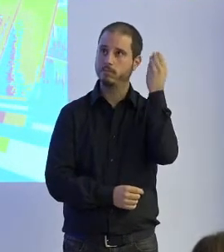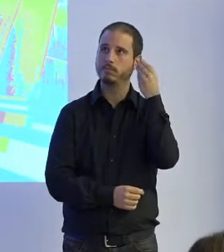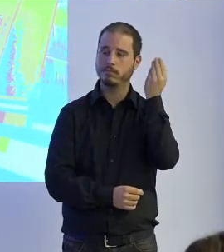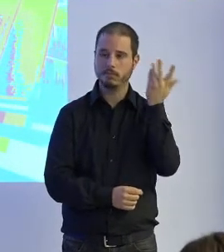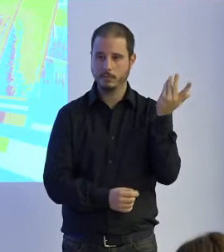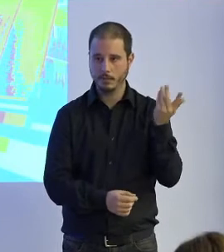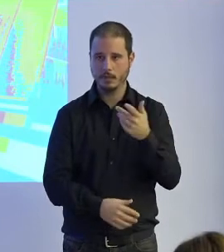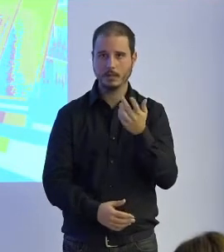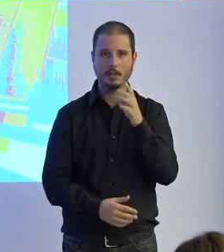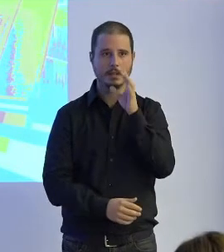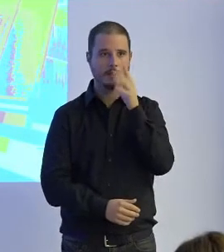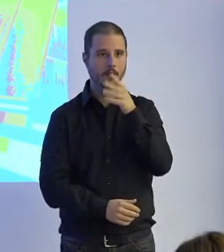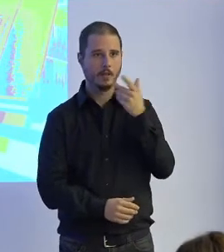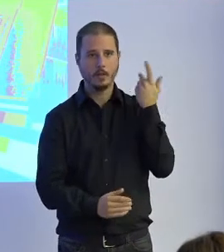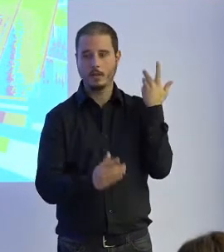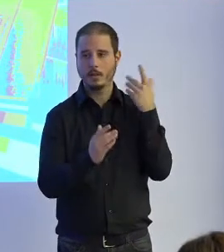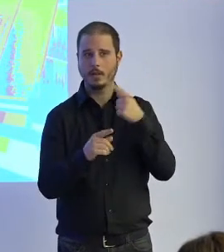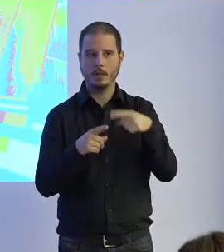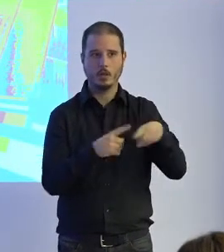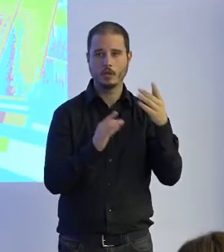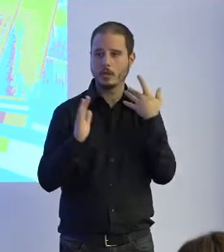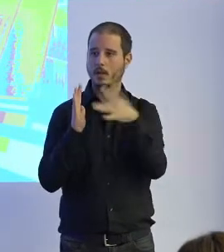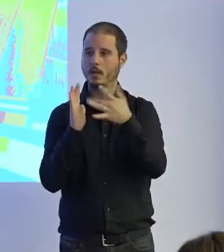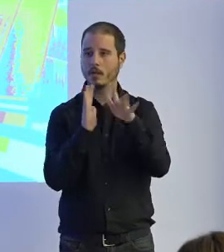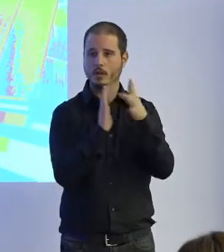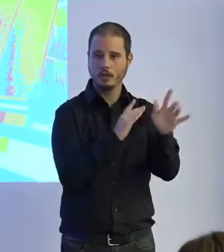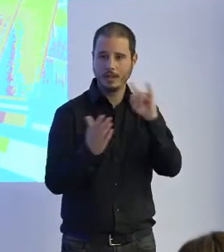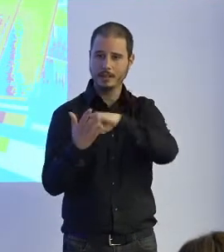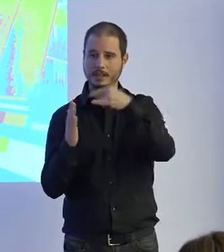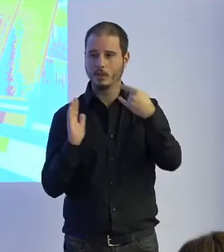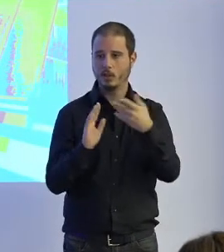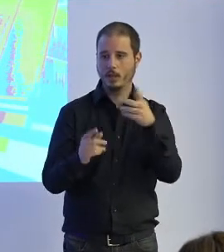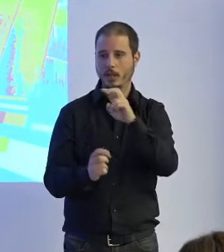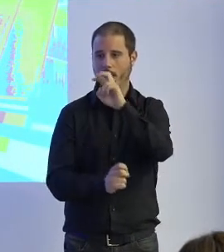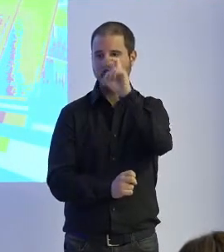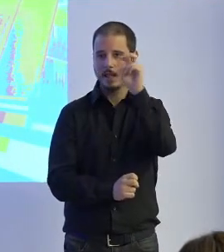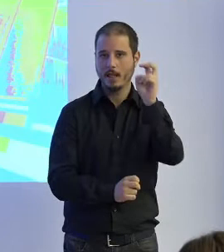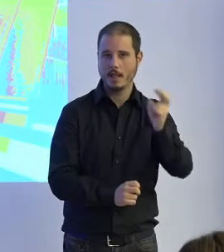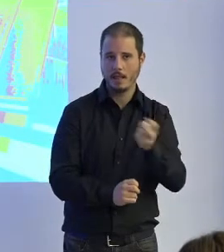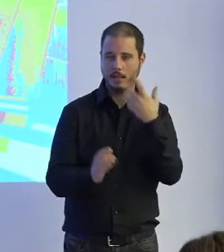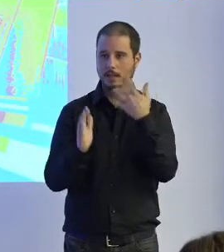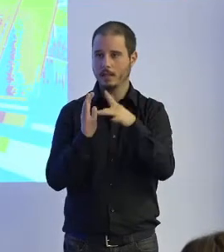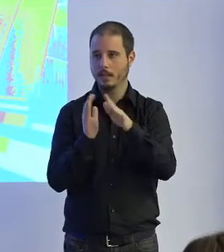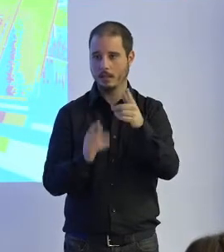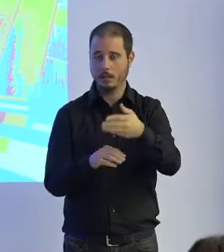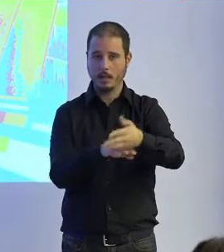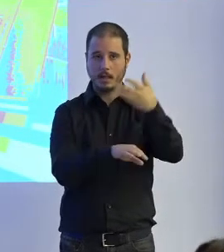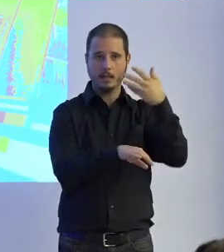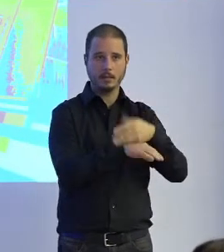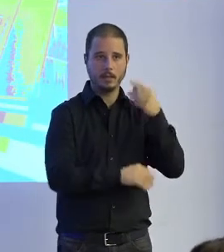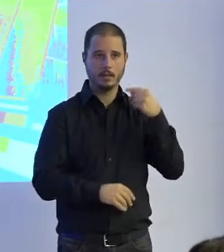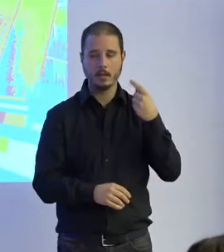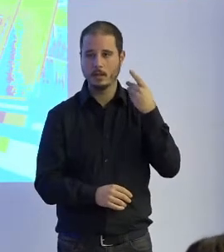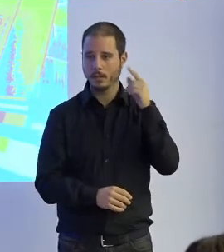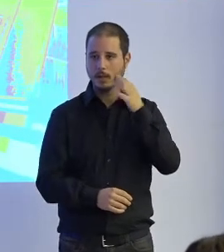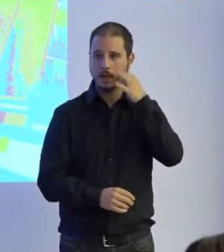y claro mucho de lo que voy a contar es tecnológico y eso y además de la charla anterior que también fue muy interesante de realidad virtual también